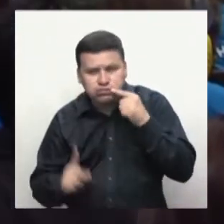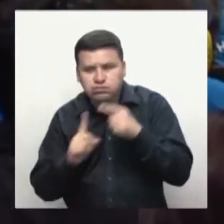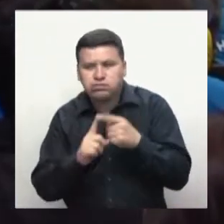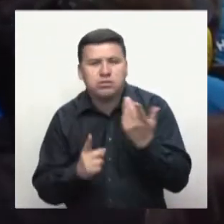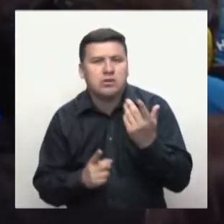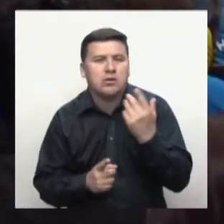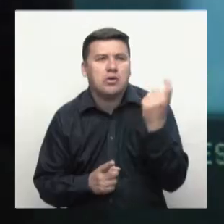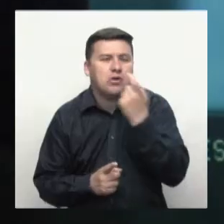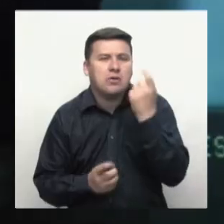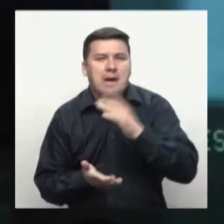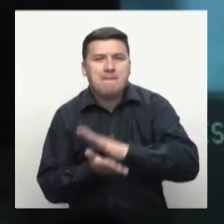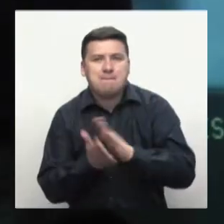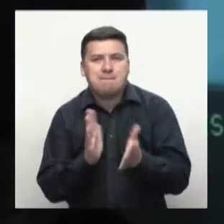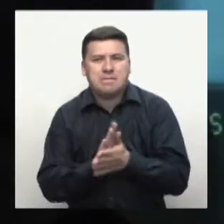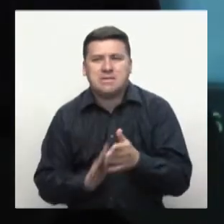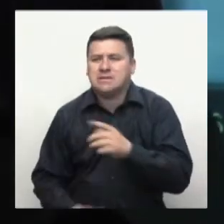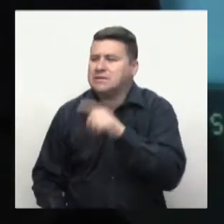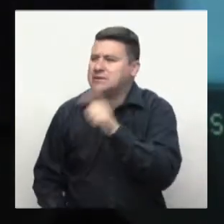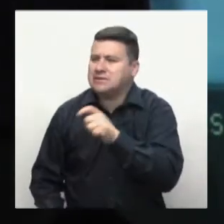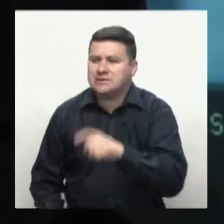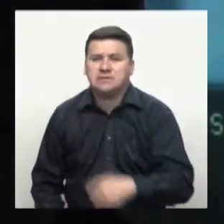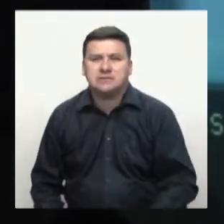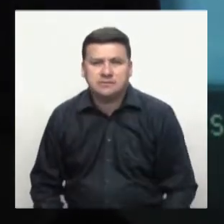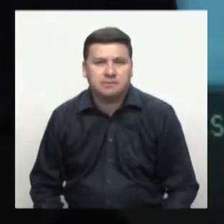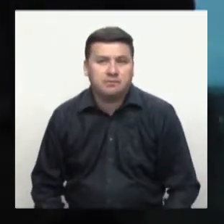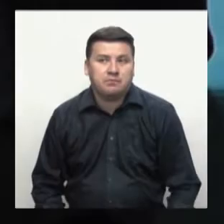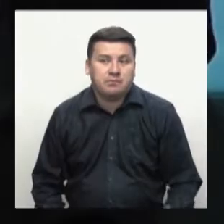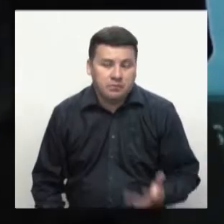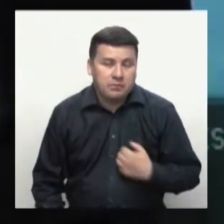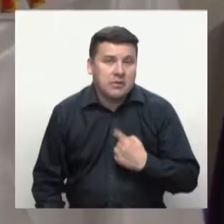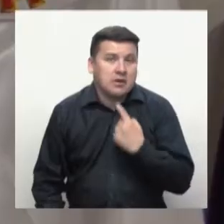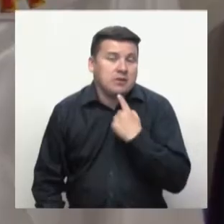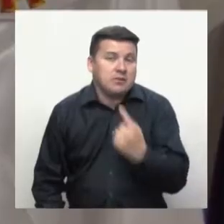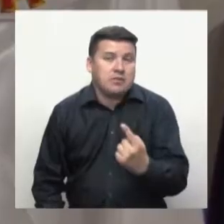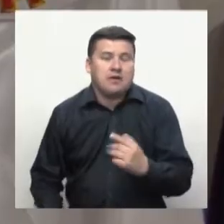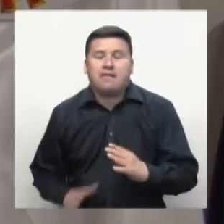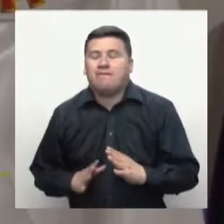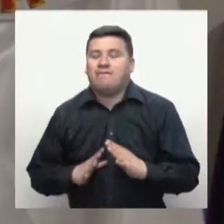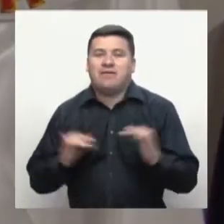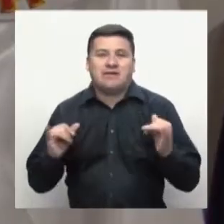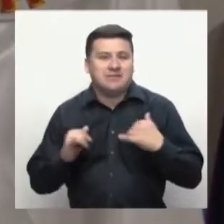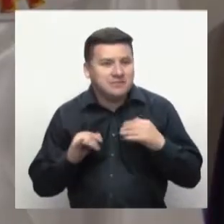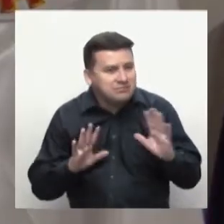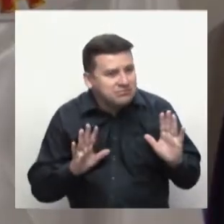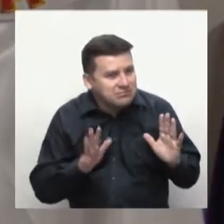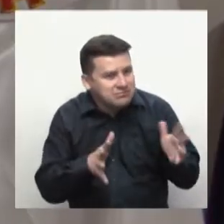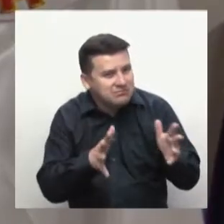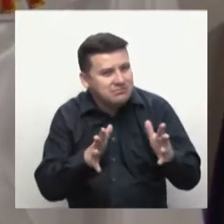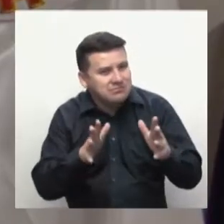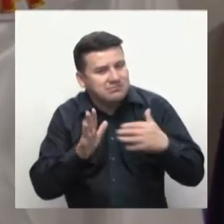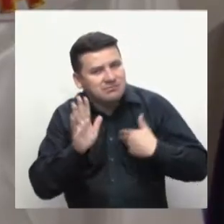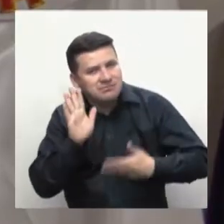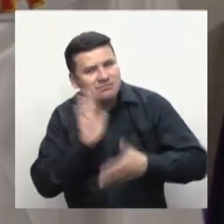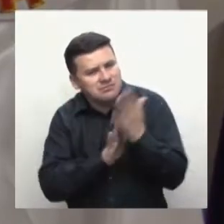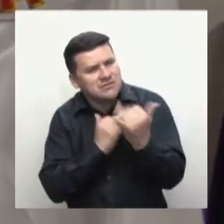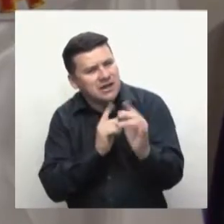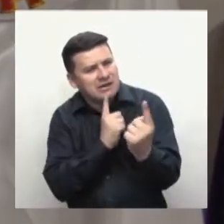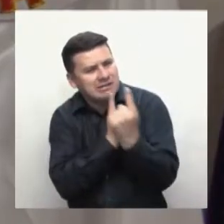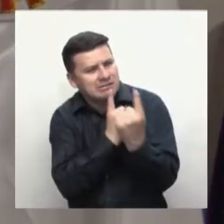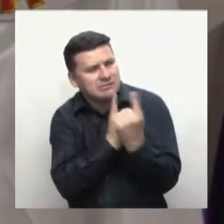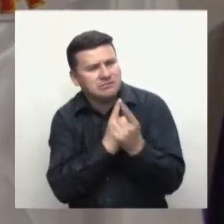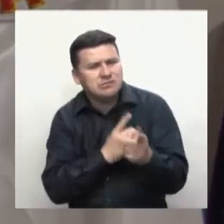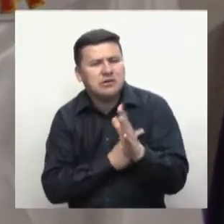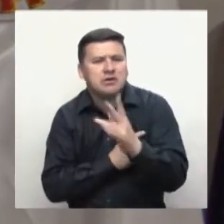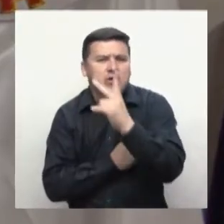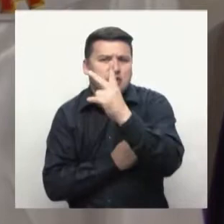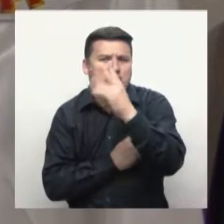sobre la búsqueda de la paz de un país que la merece y la necesita. Lo que tengo que decir es que me voy muy feliz porque me encontré